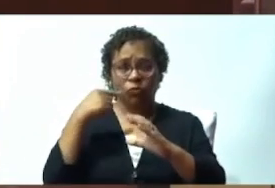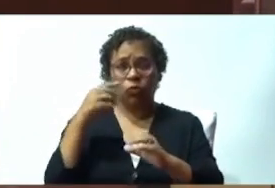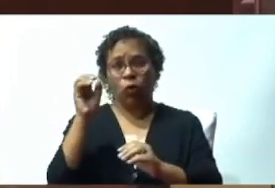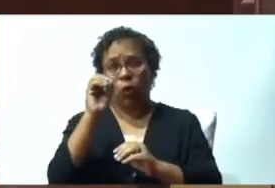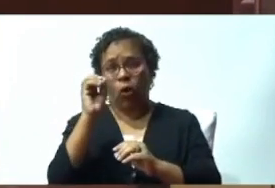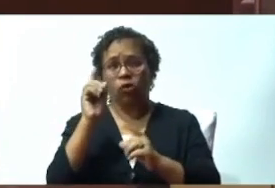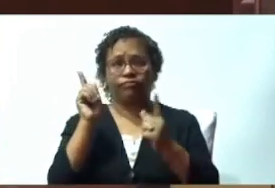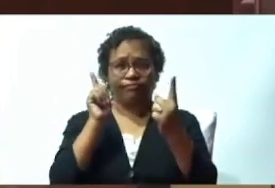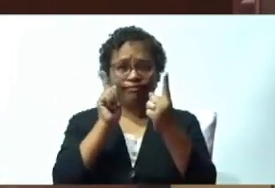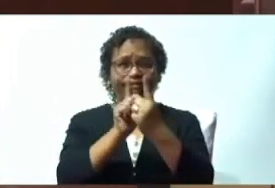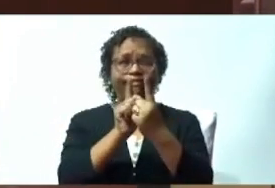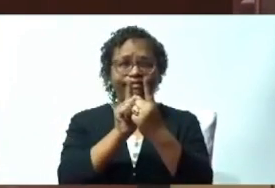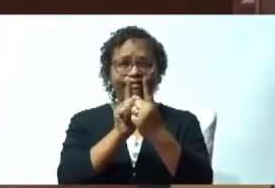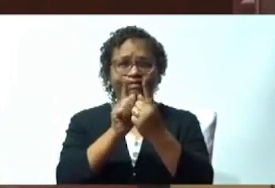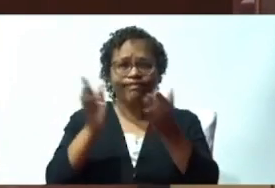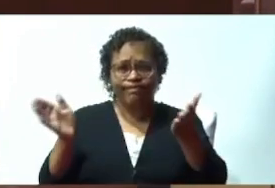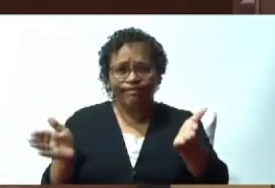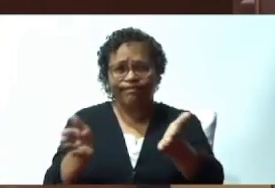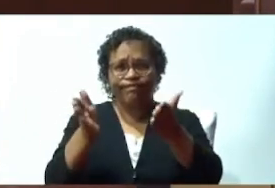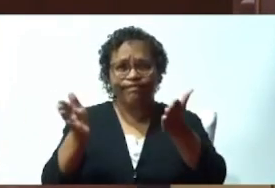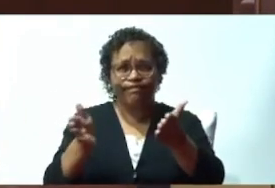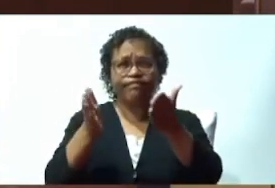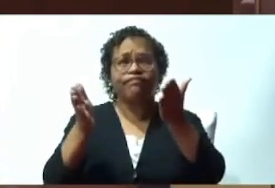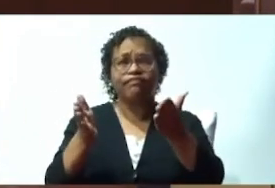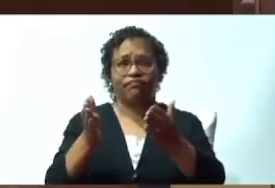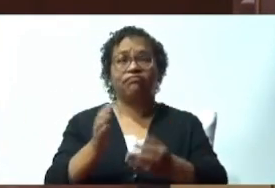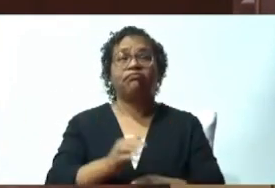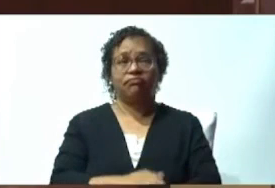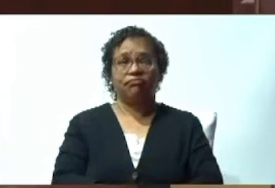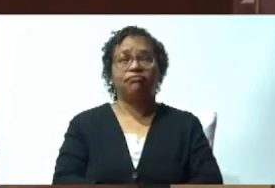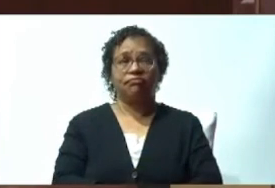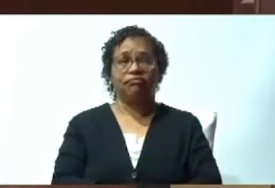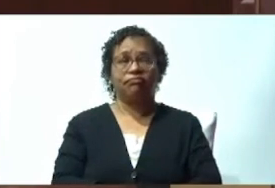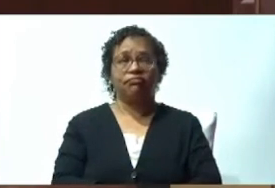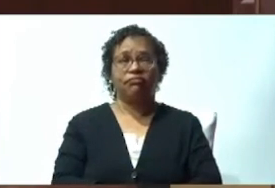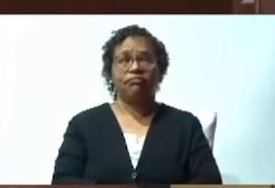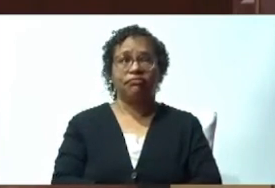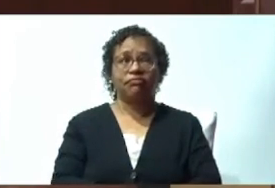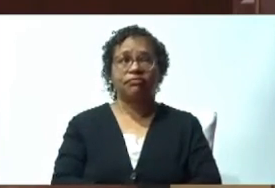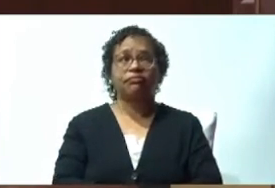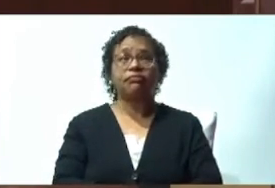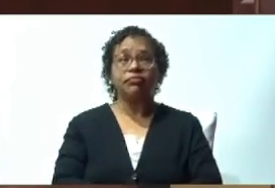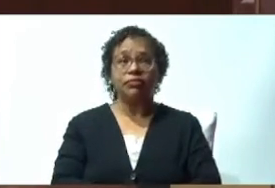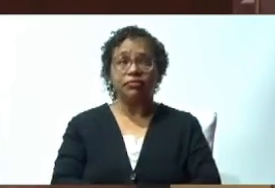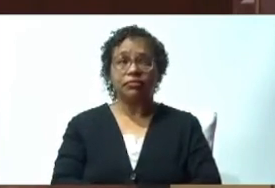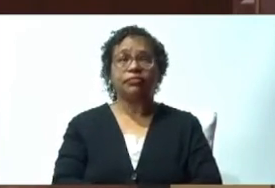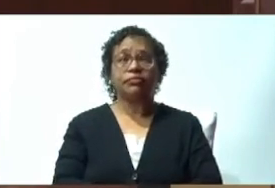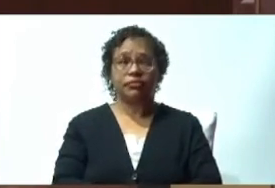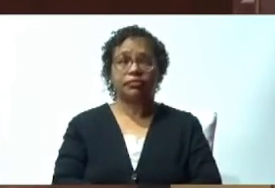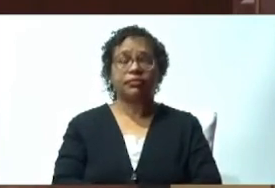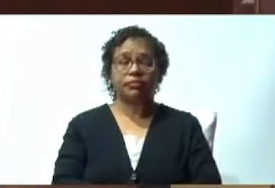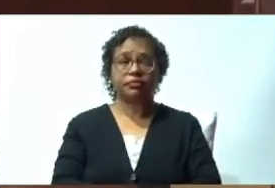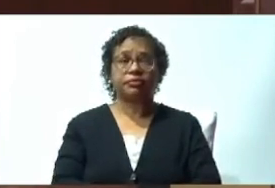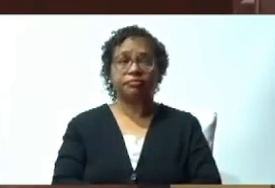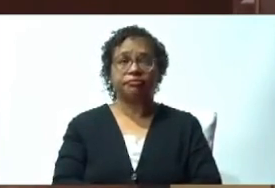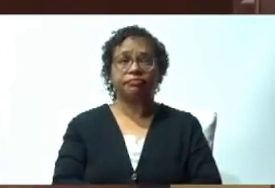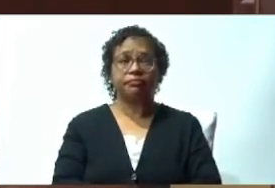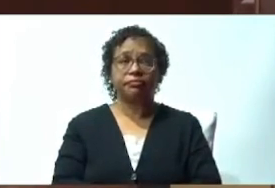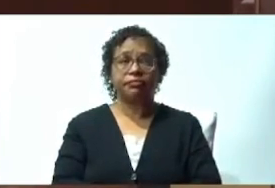de las comunicaciones modernas que hoy tenemos.